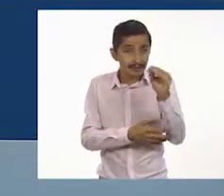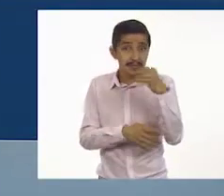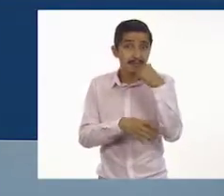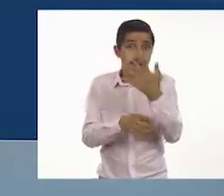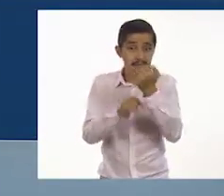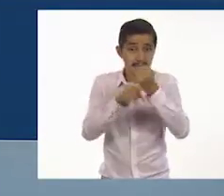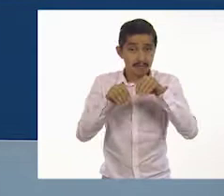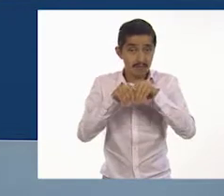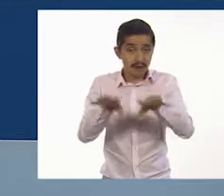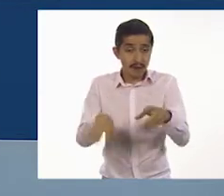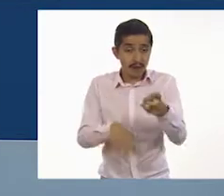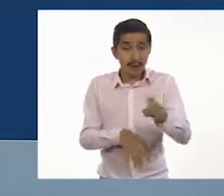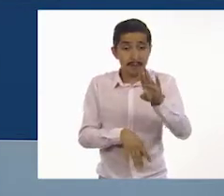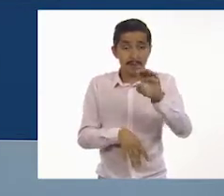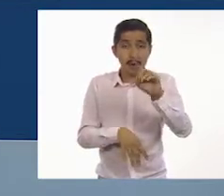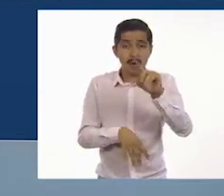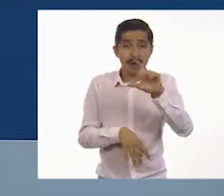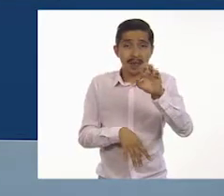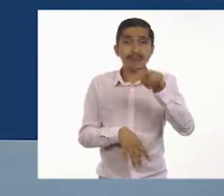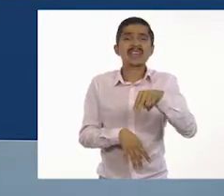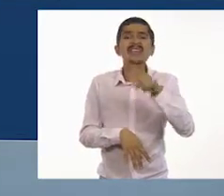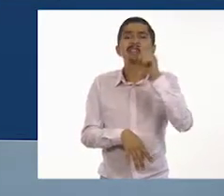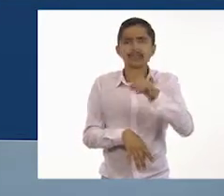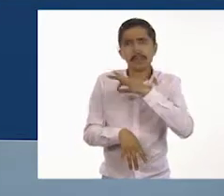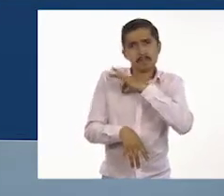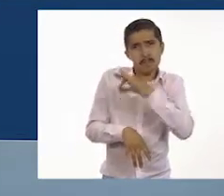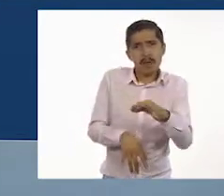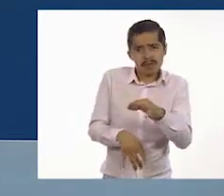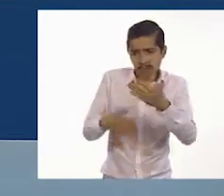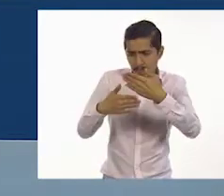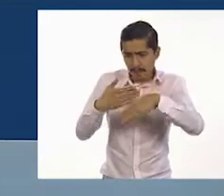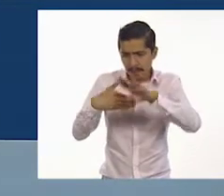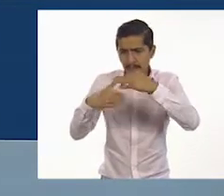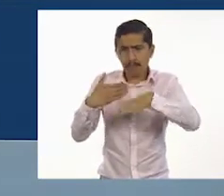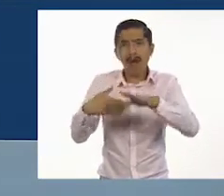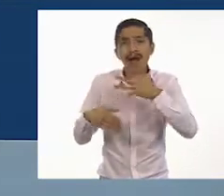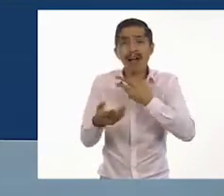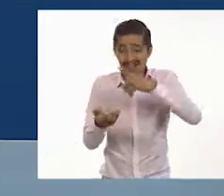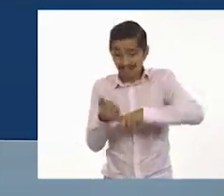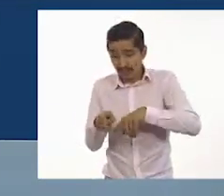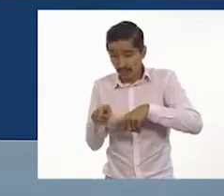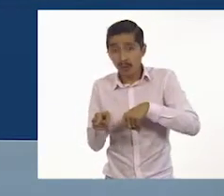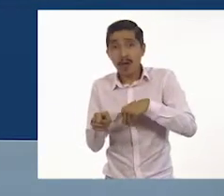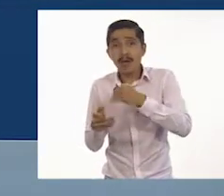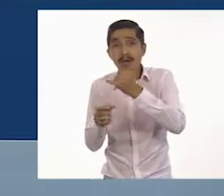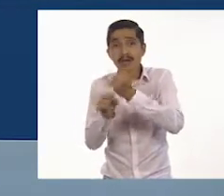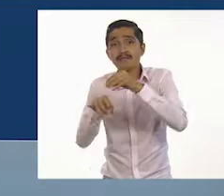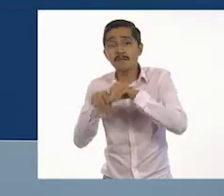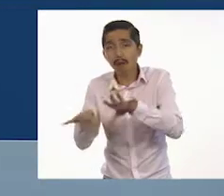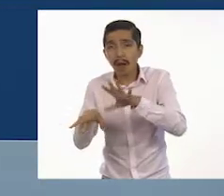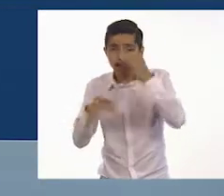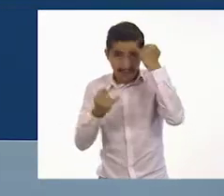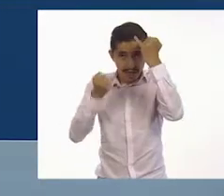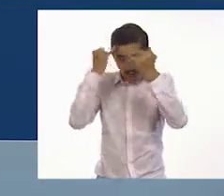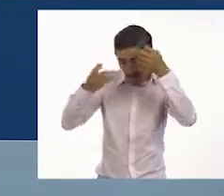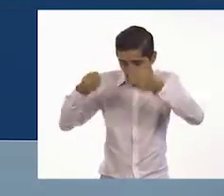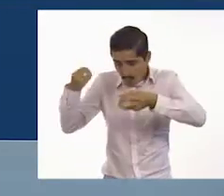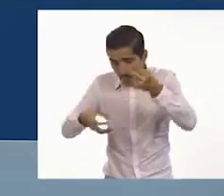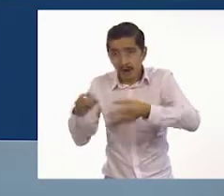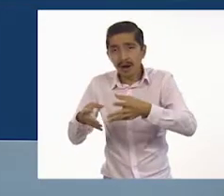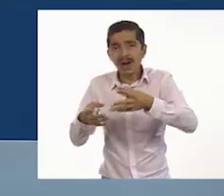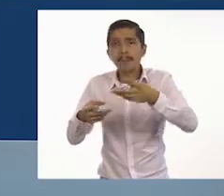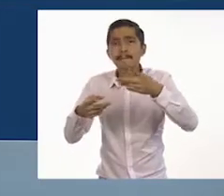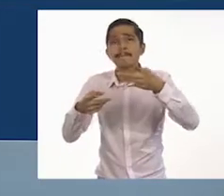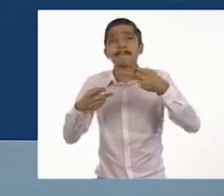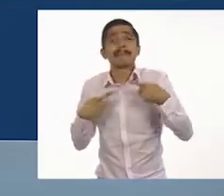informativo puede ser un documento impreso que tiene información y también ideas. Y que se hace llegar a las